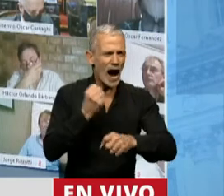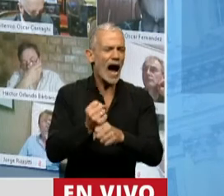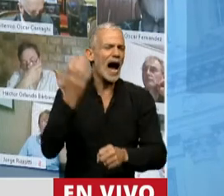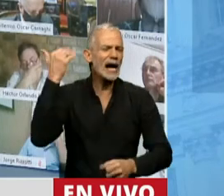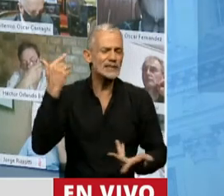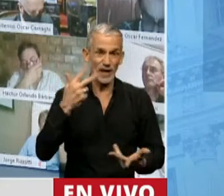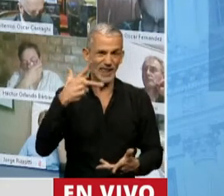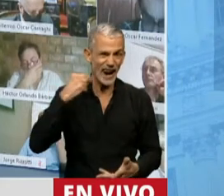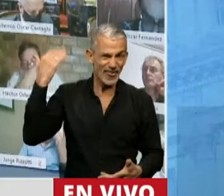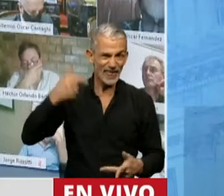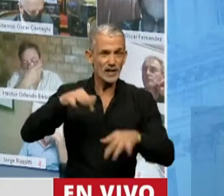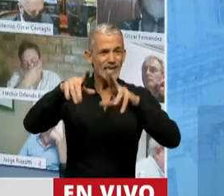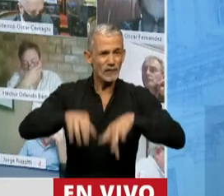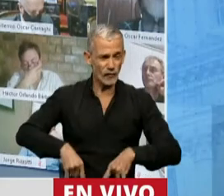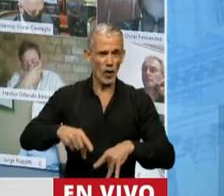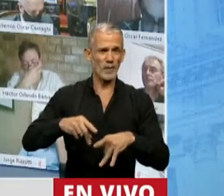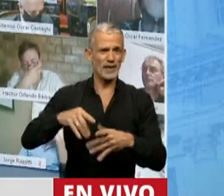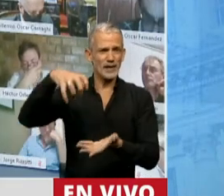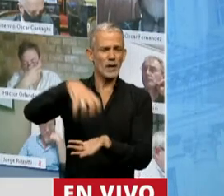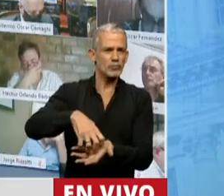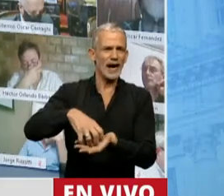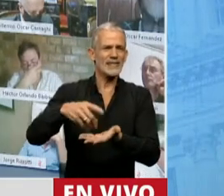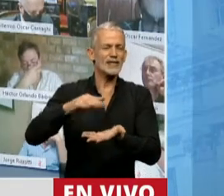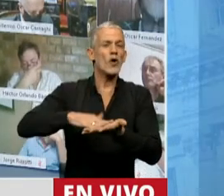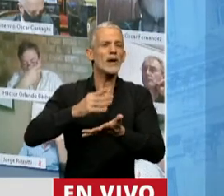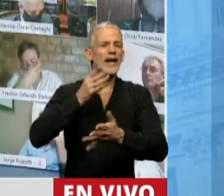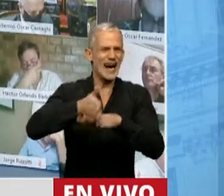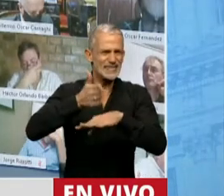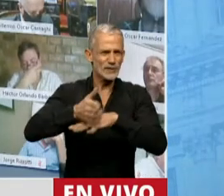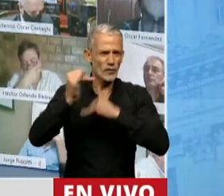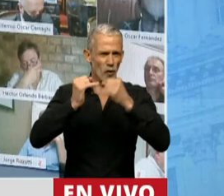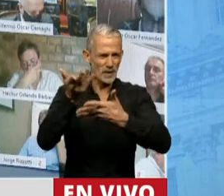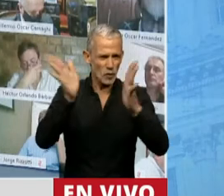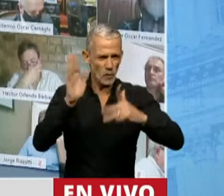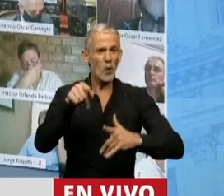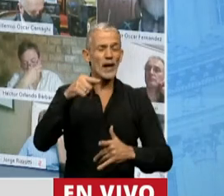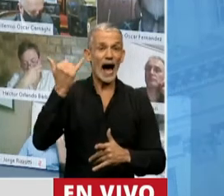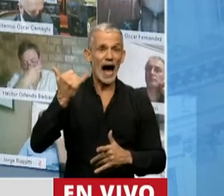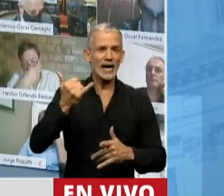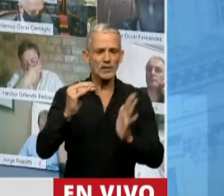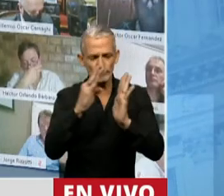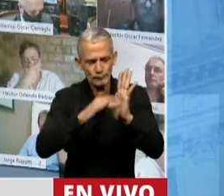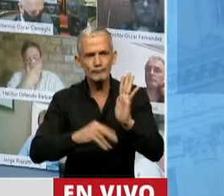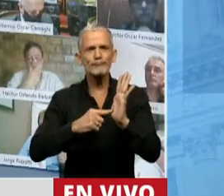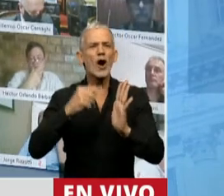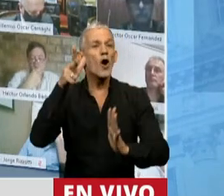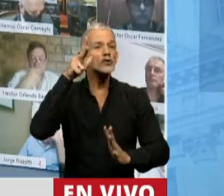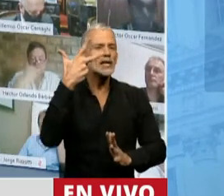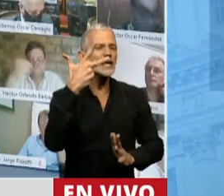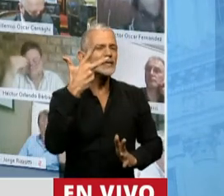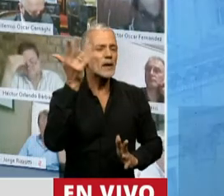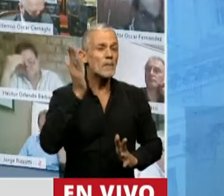tres días que salió un informe de la Agencia de Acceso a la Información Pública, en donde lleva un 83